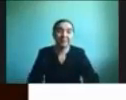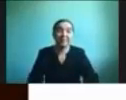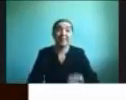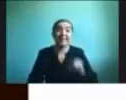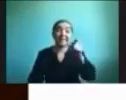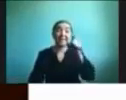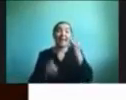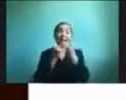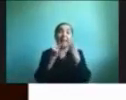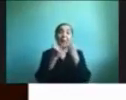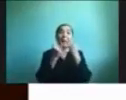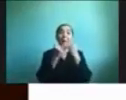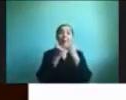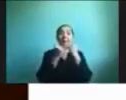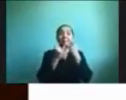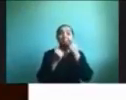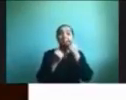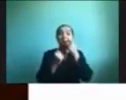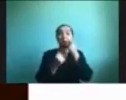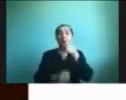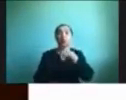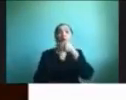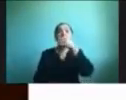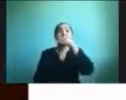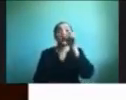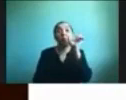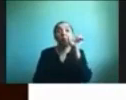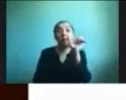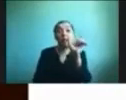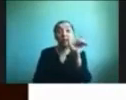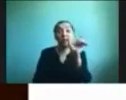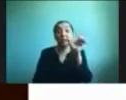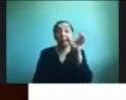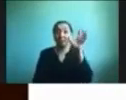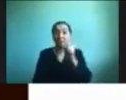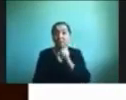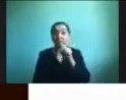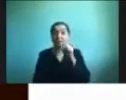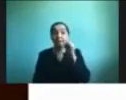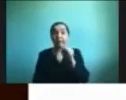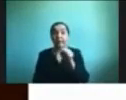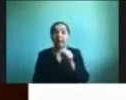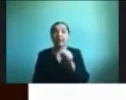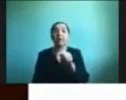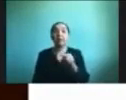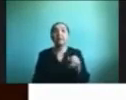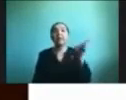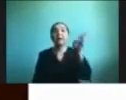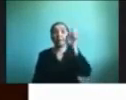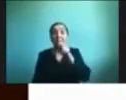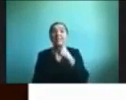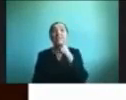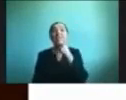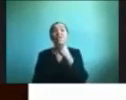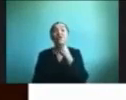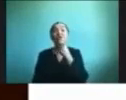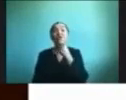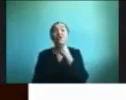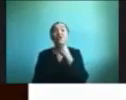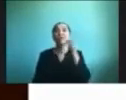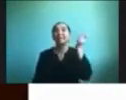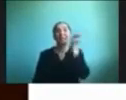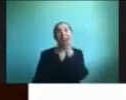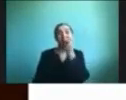que uno dice una palabra y este amiguito lo agrava cuando uno lo presiona dice la palabra con una voz divertida en la versión